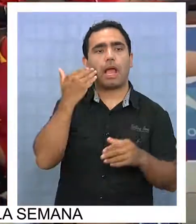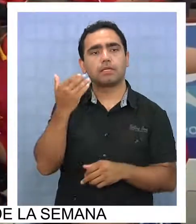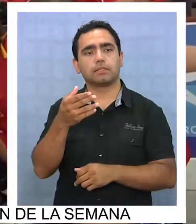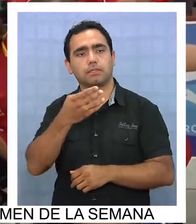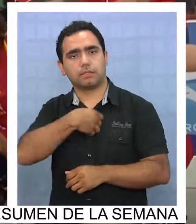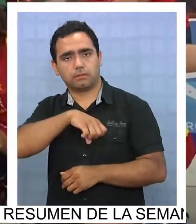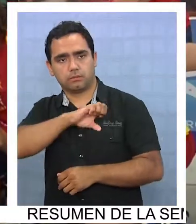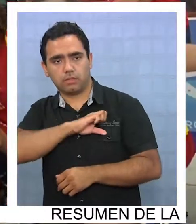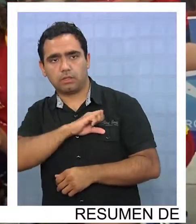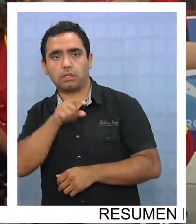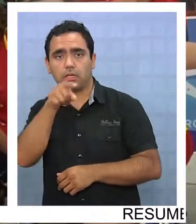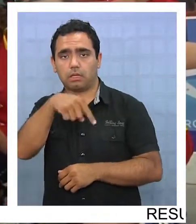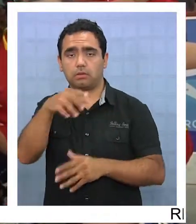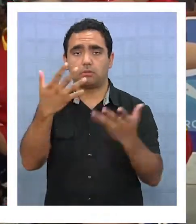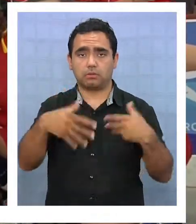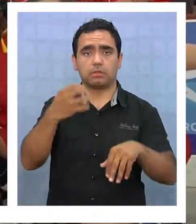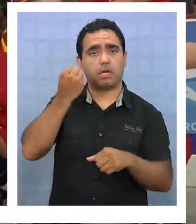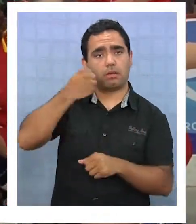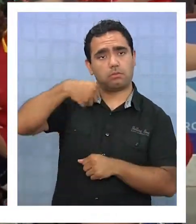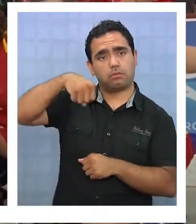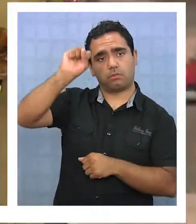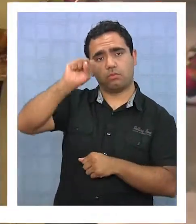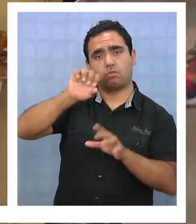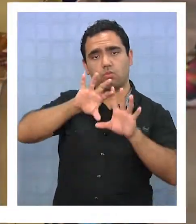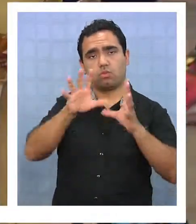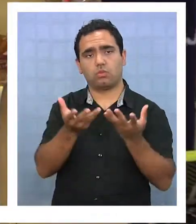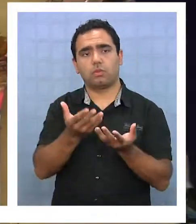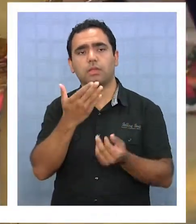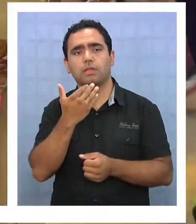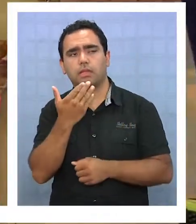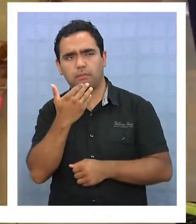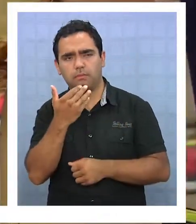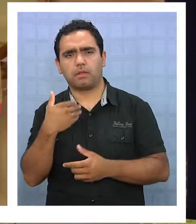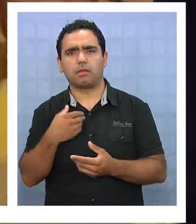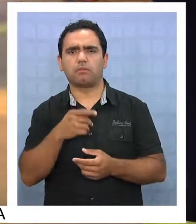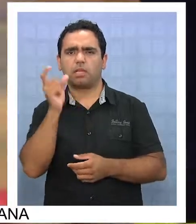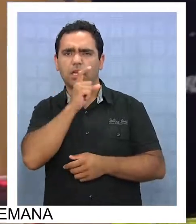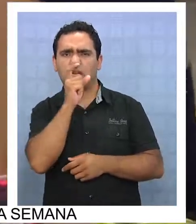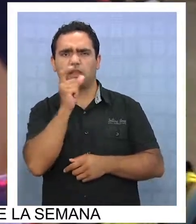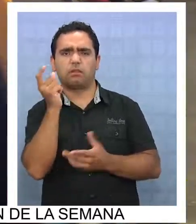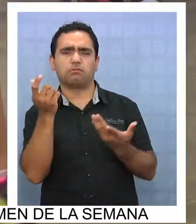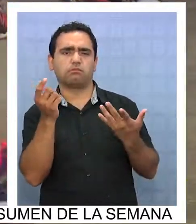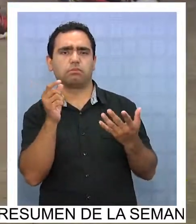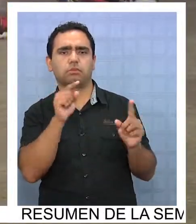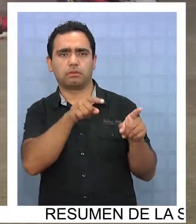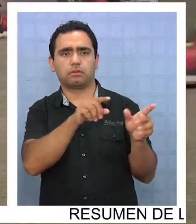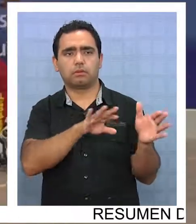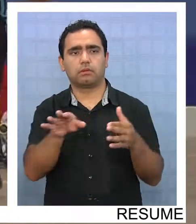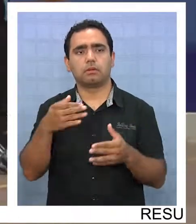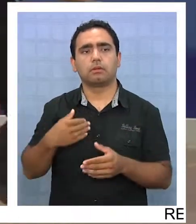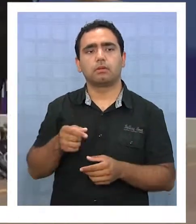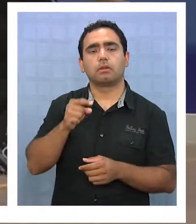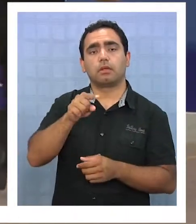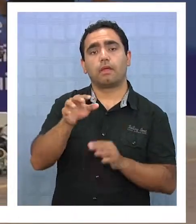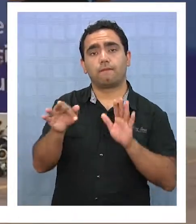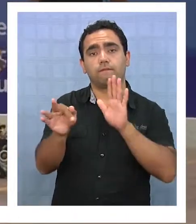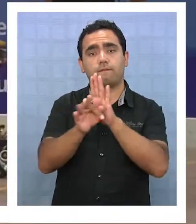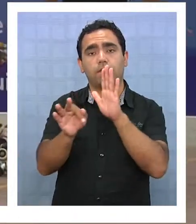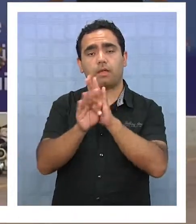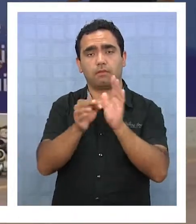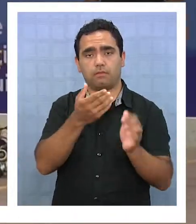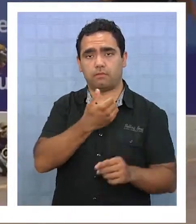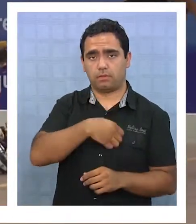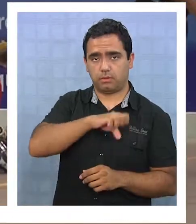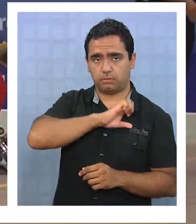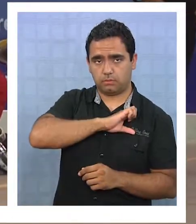que después de que su selección se coronara campeona del mundo, también arremetieron contra la organización. En el grupo de Facebook español